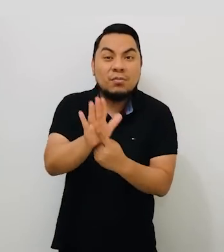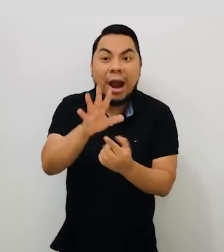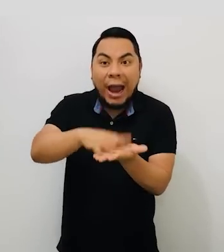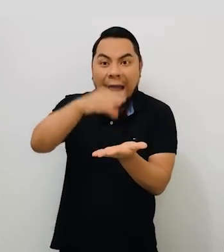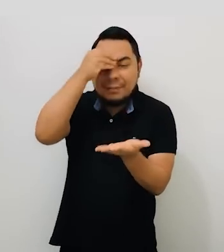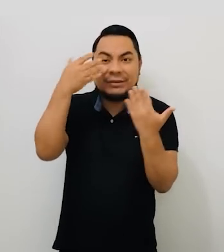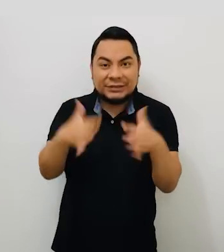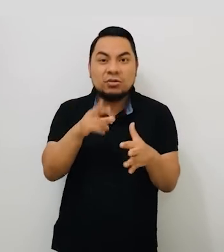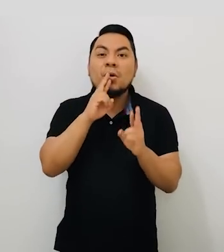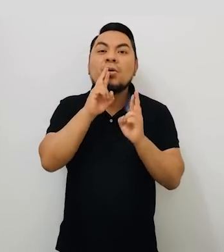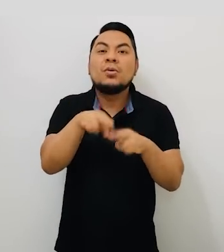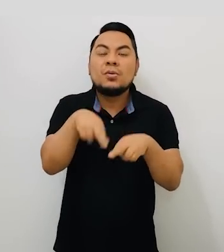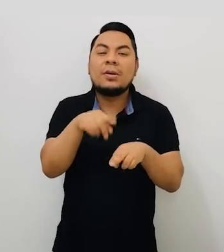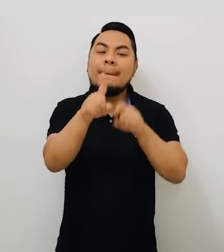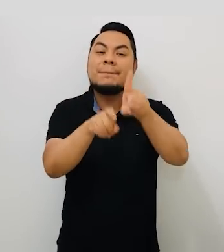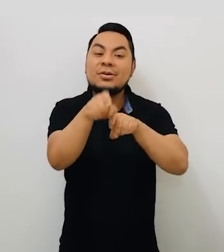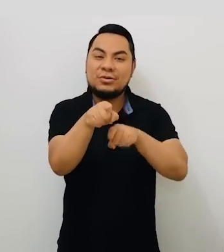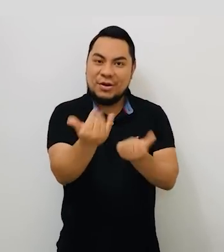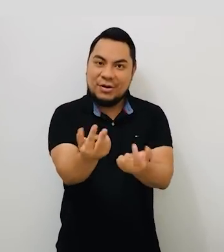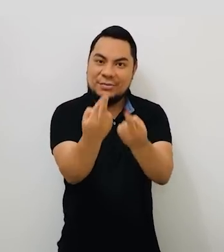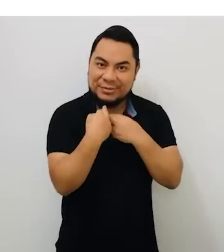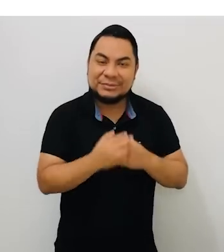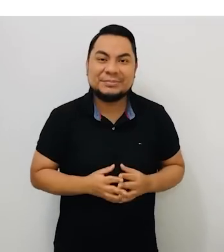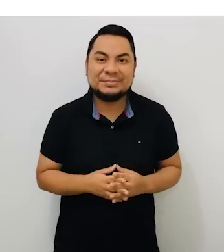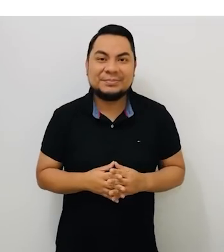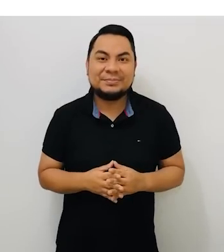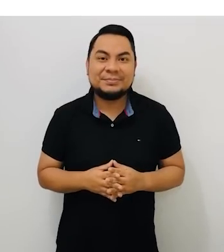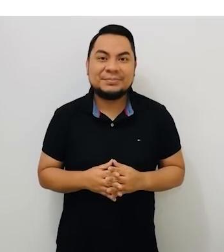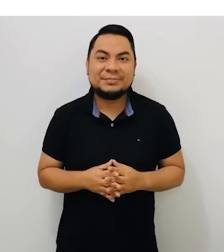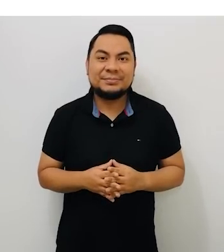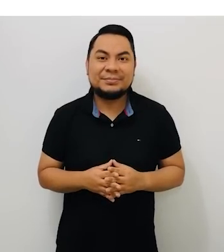Ahora demuestra lo que aprendiste y responde al siguiente cuestionario.